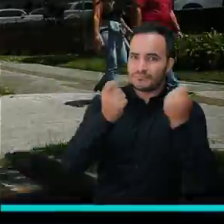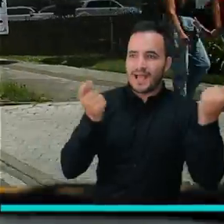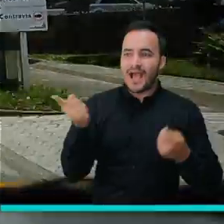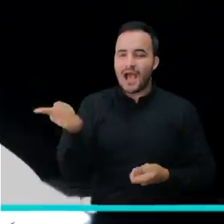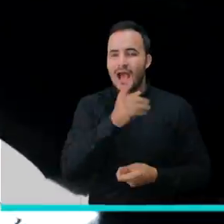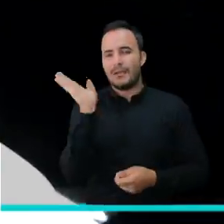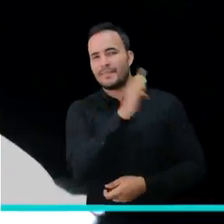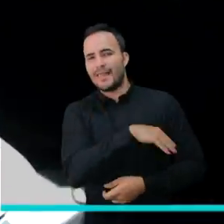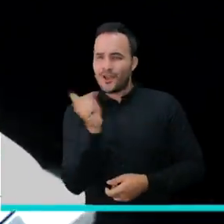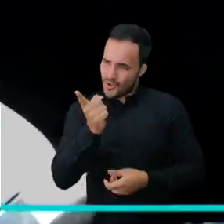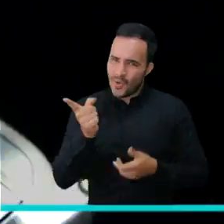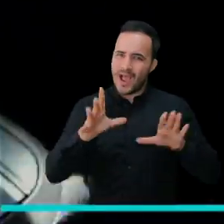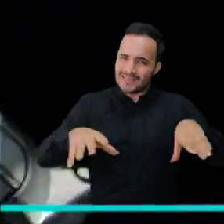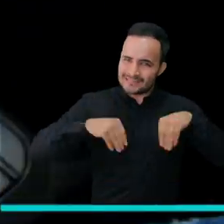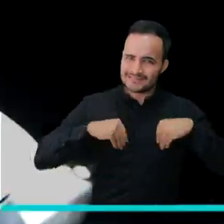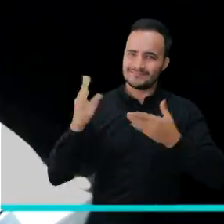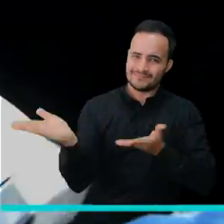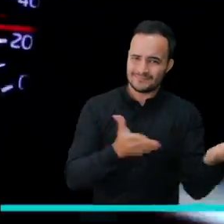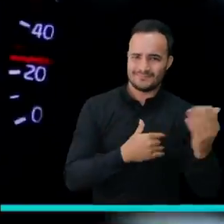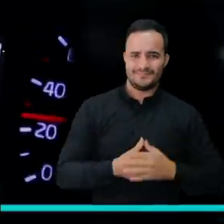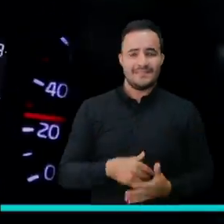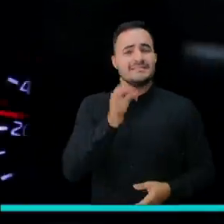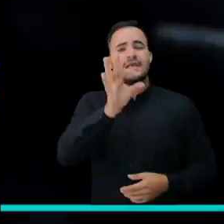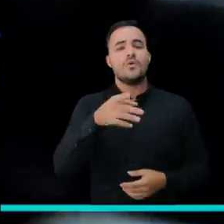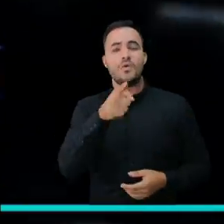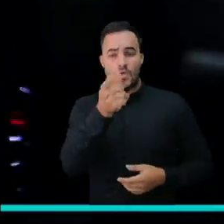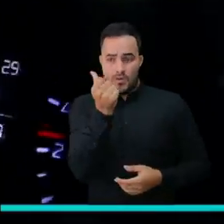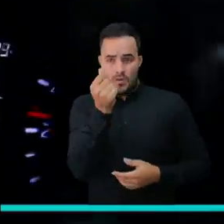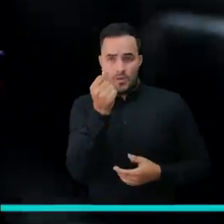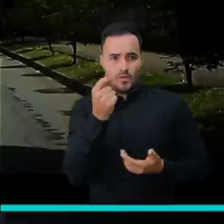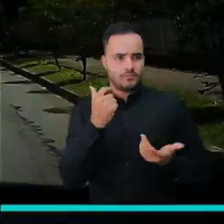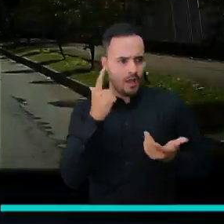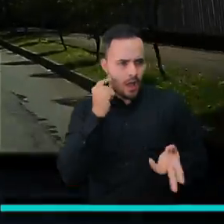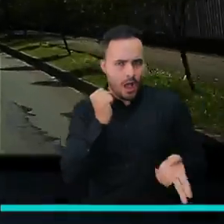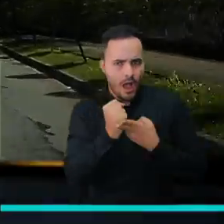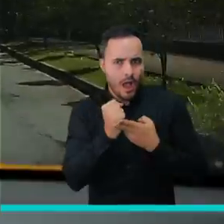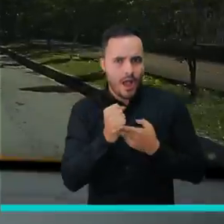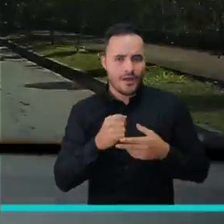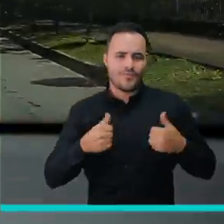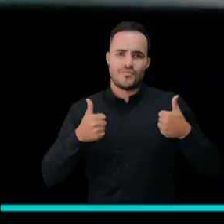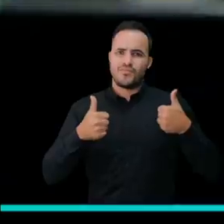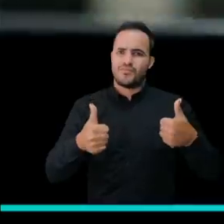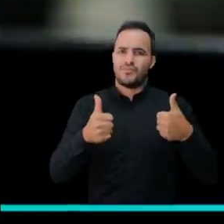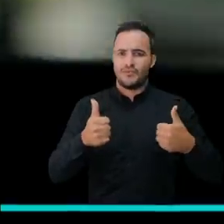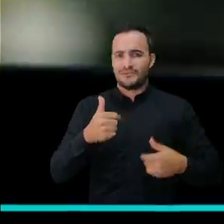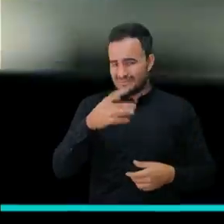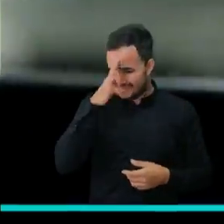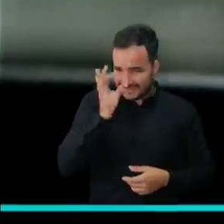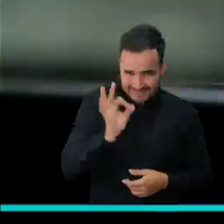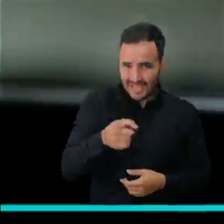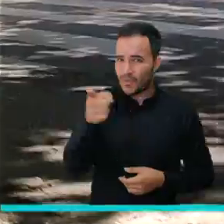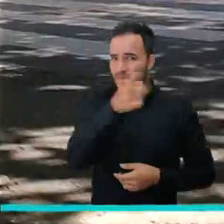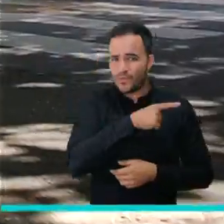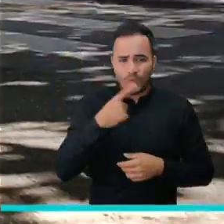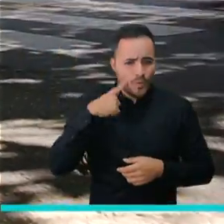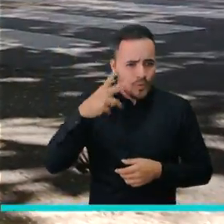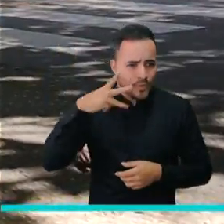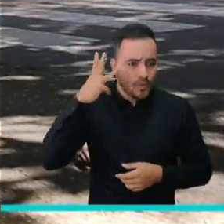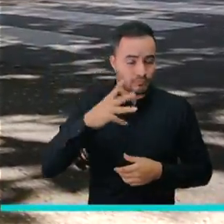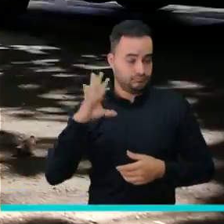campaña. El beneficio que usted se ve monetariamente lo va a ver con el transcurso de los días.